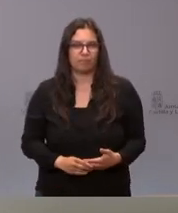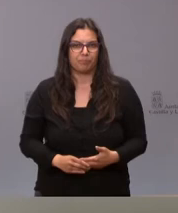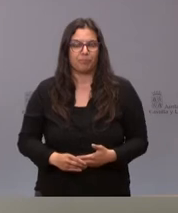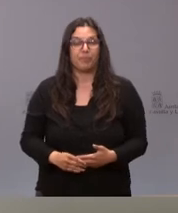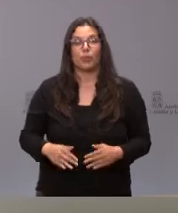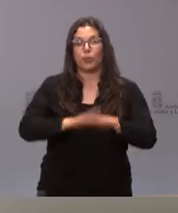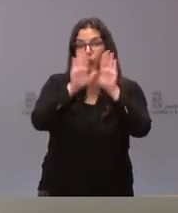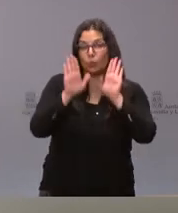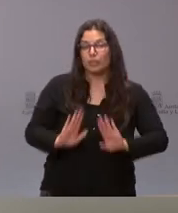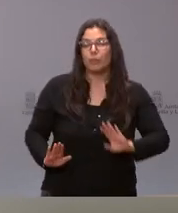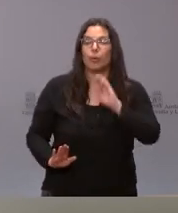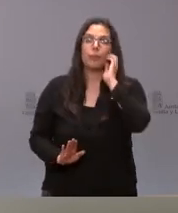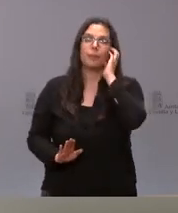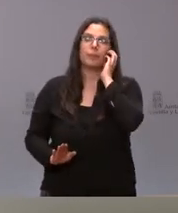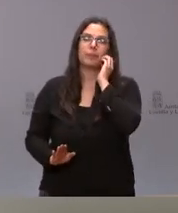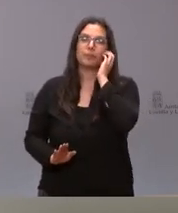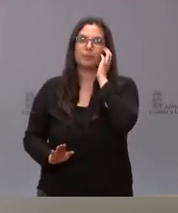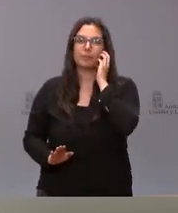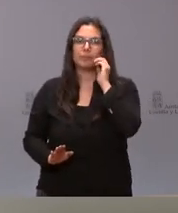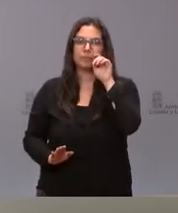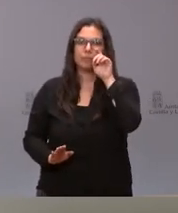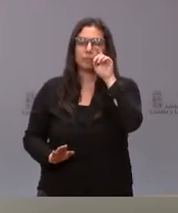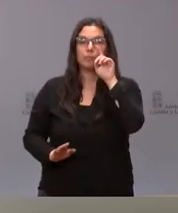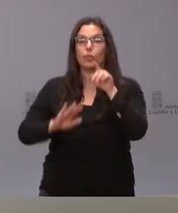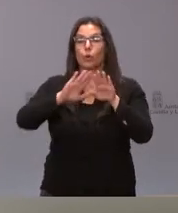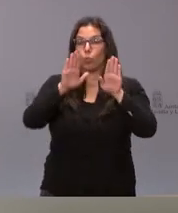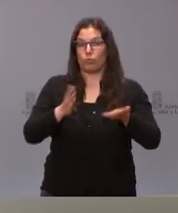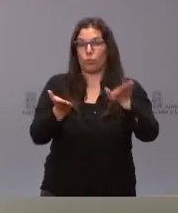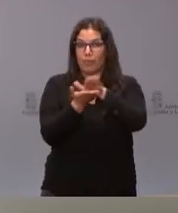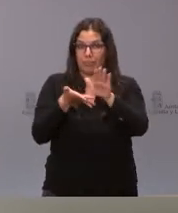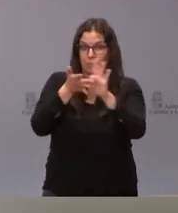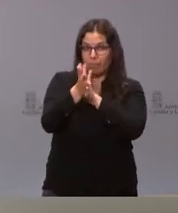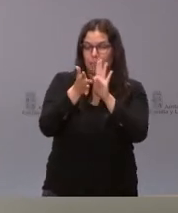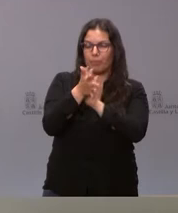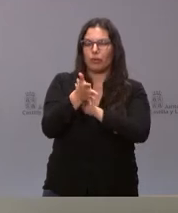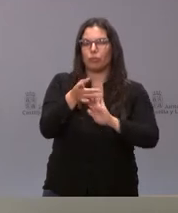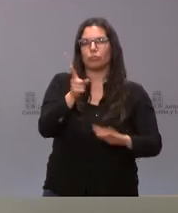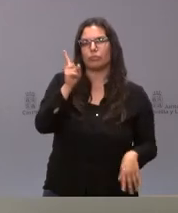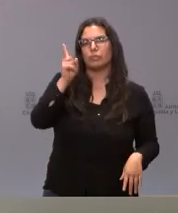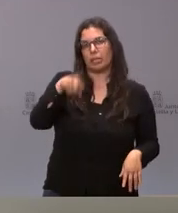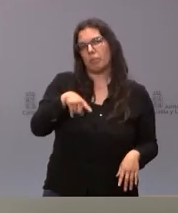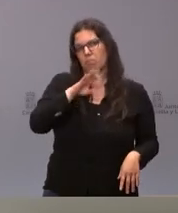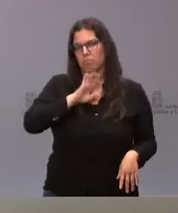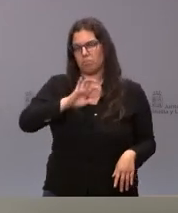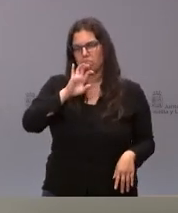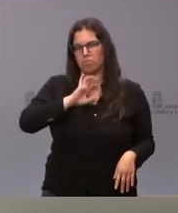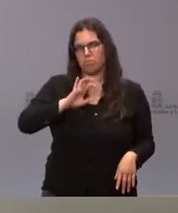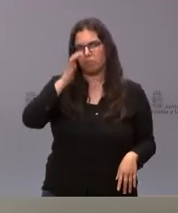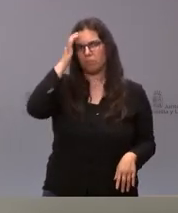para el final un último expediente que también es de interés y